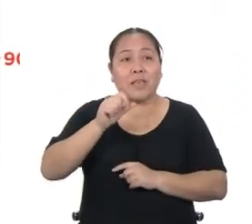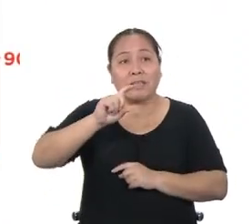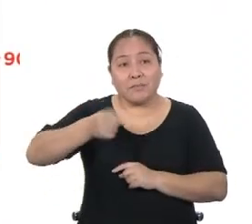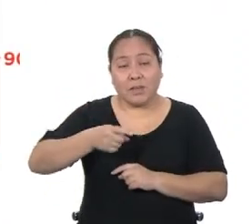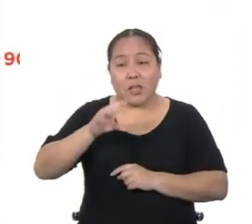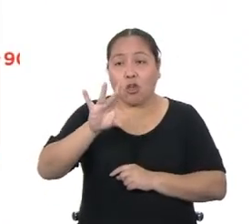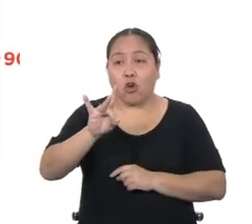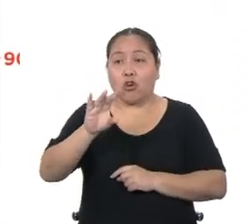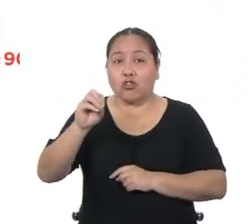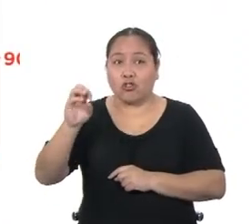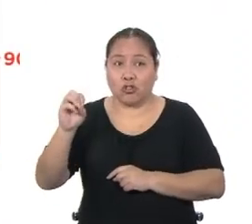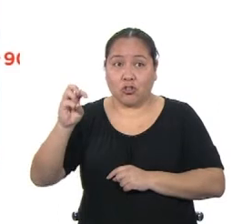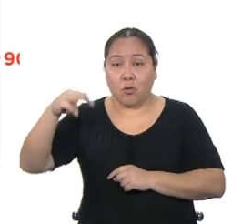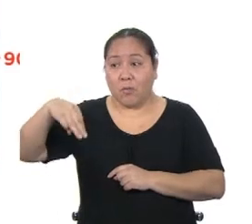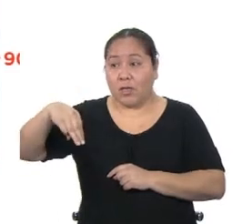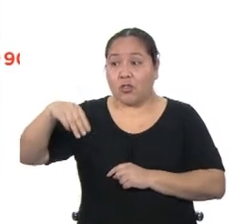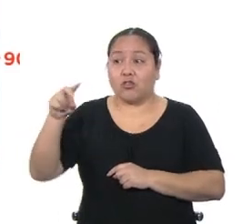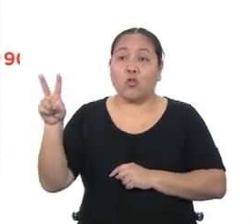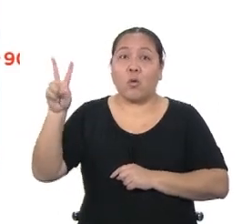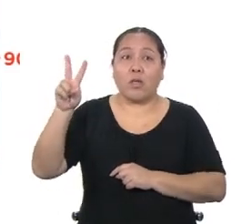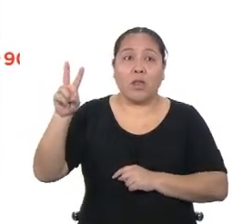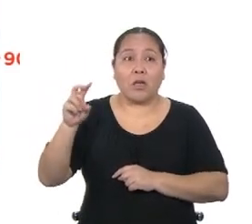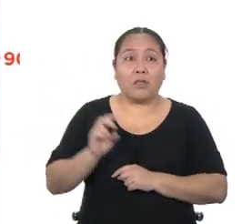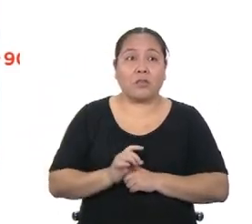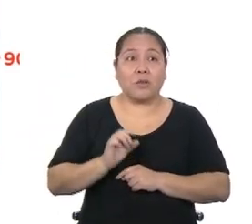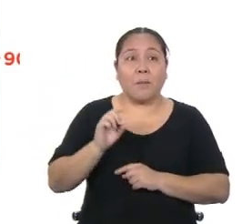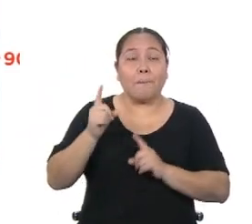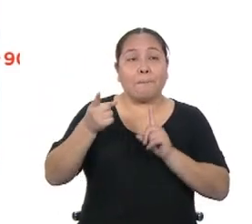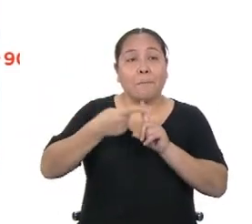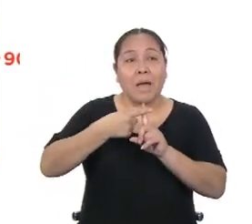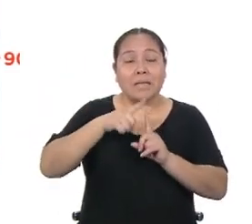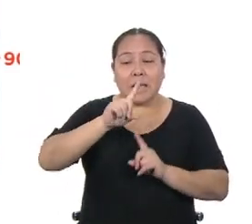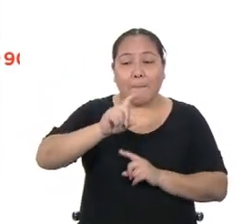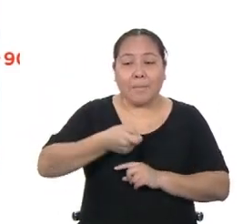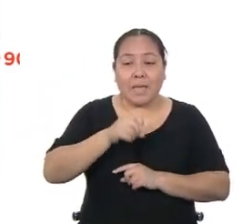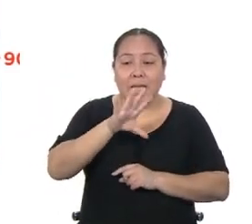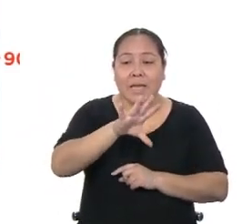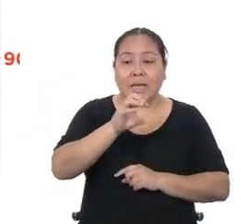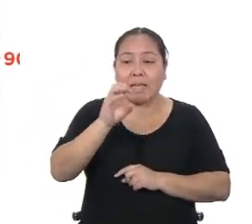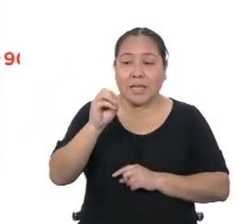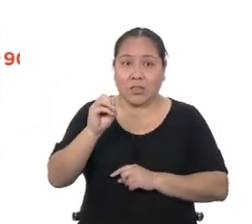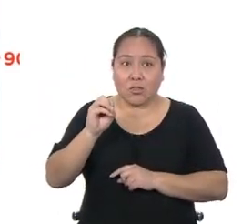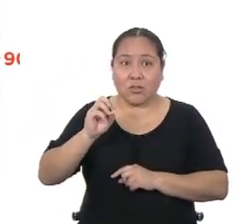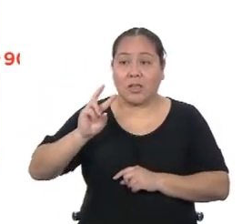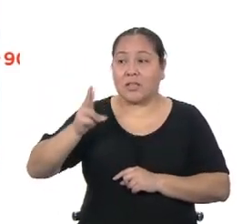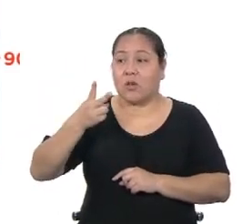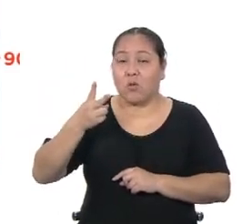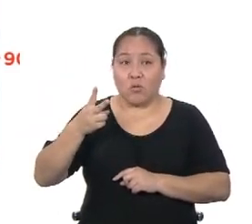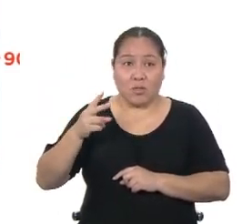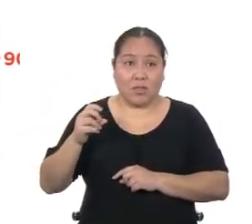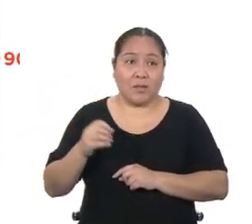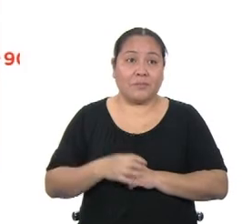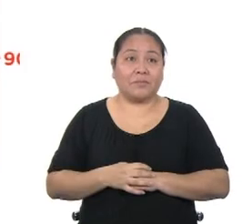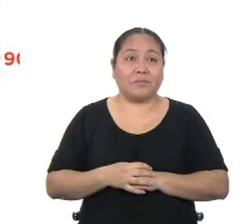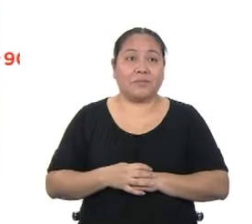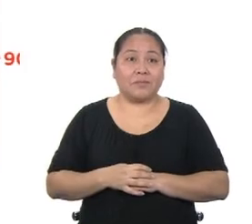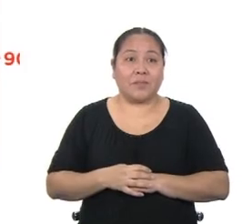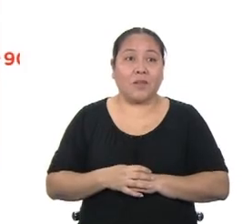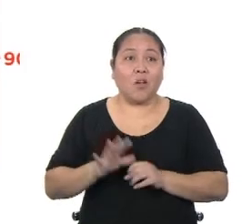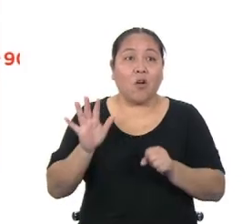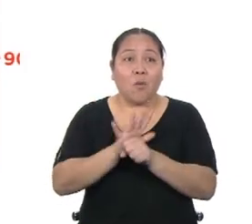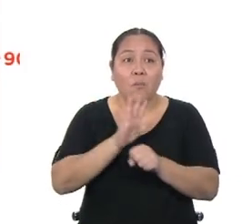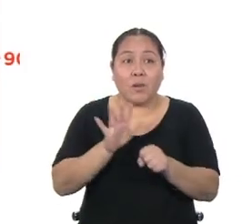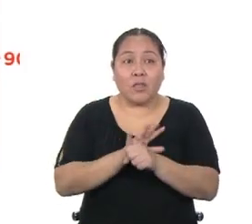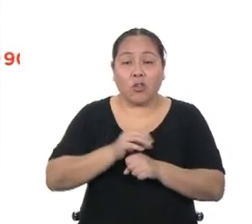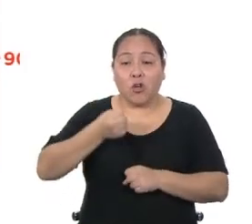metros cuadrados de la primera área, más los 1.500 de la segunda. Ahora sabemos que el área total es